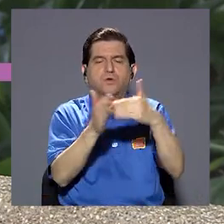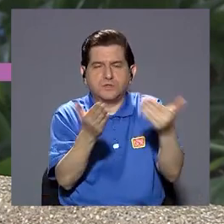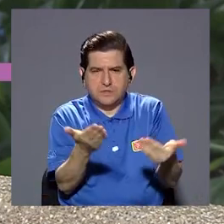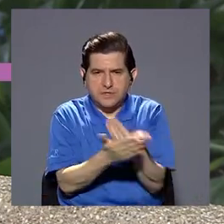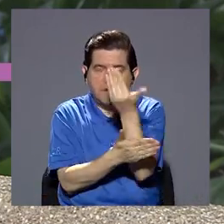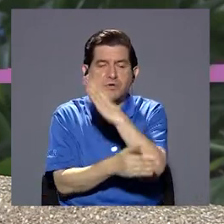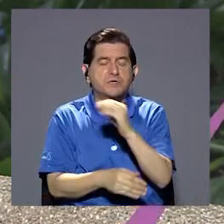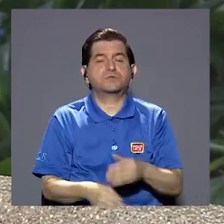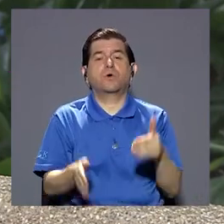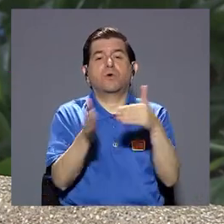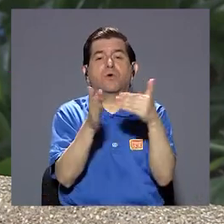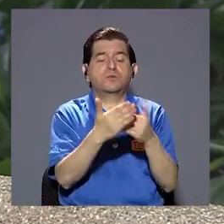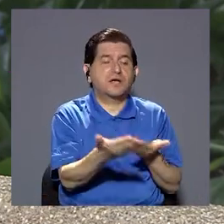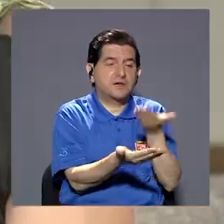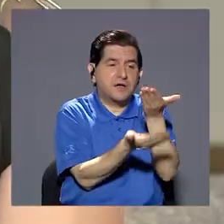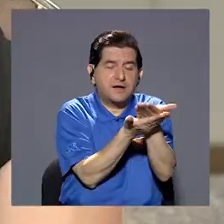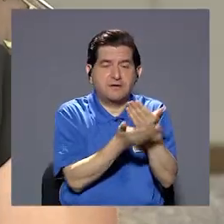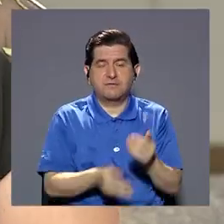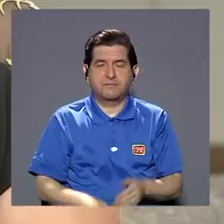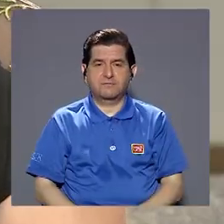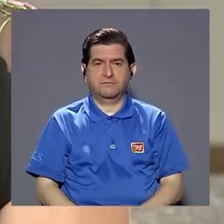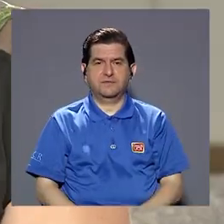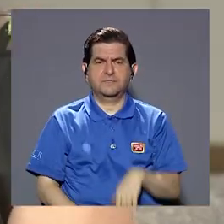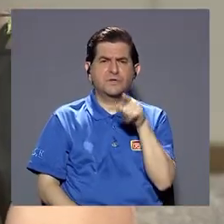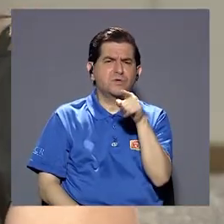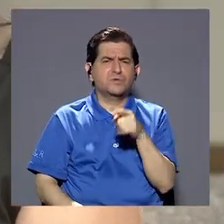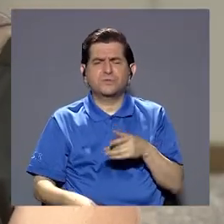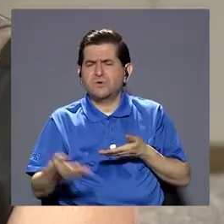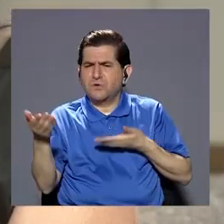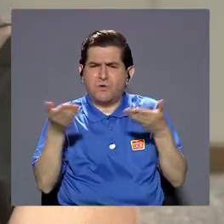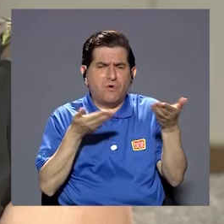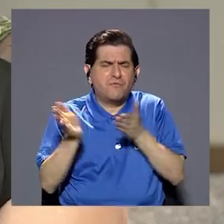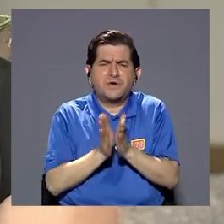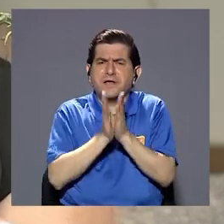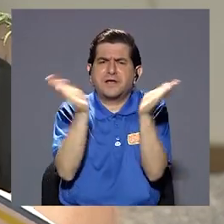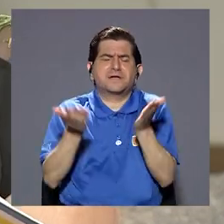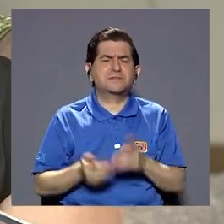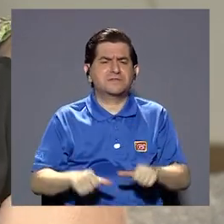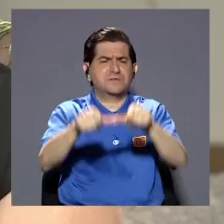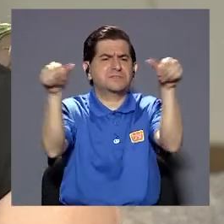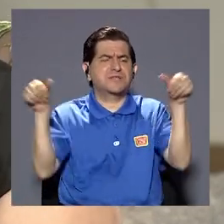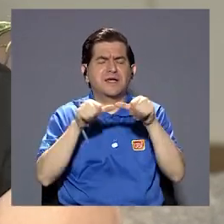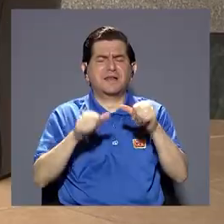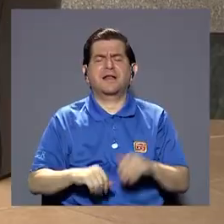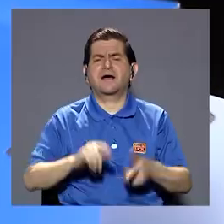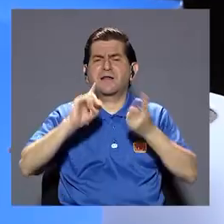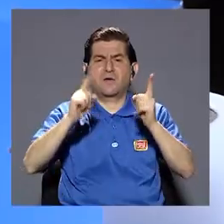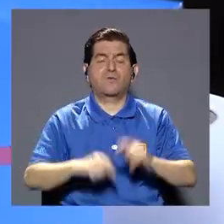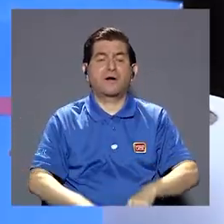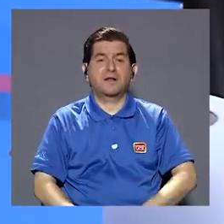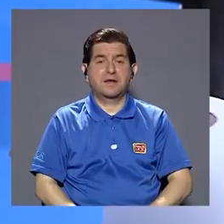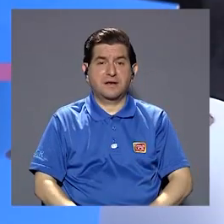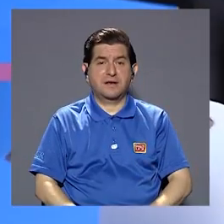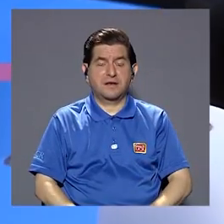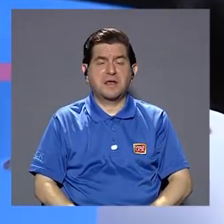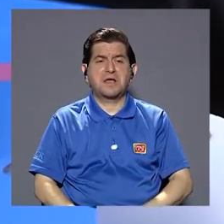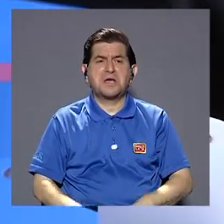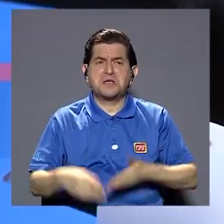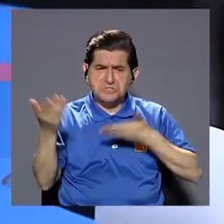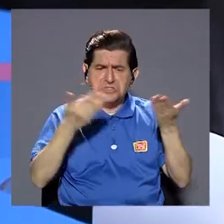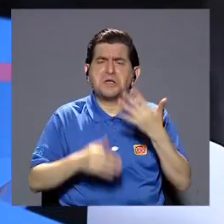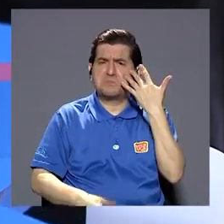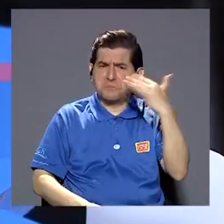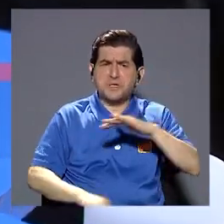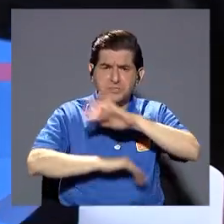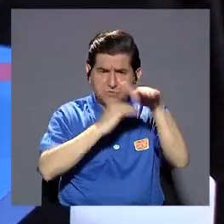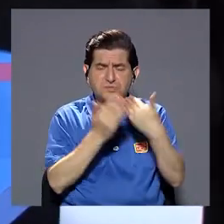renuevan o van licitando nuevamente que que servicios ofrecen ustedes digamos en general en las en las áreas en las tres áreas de salud tenemos servicios muy